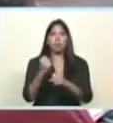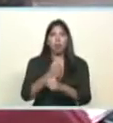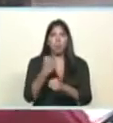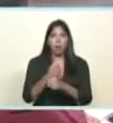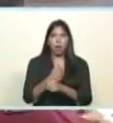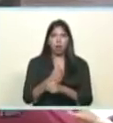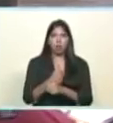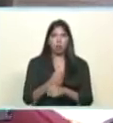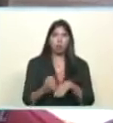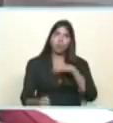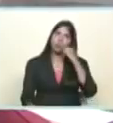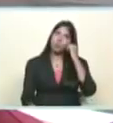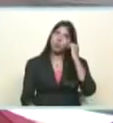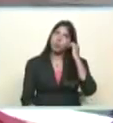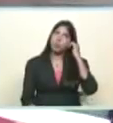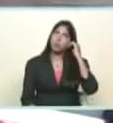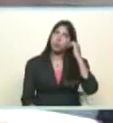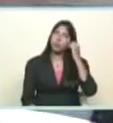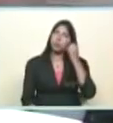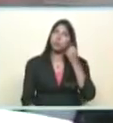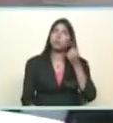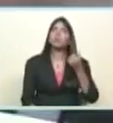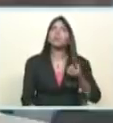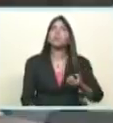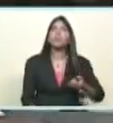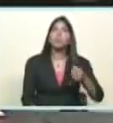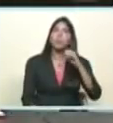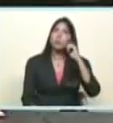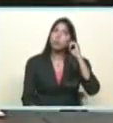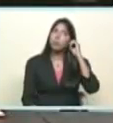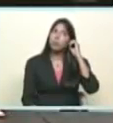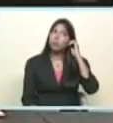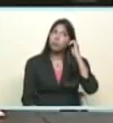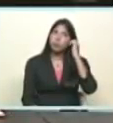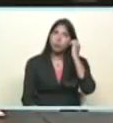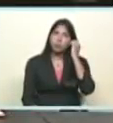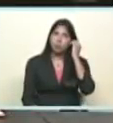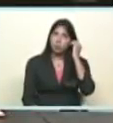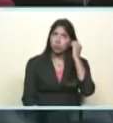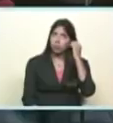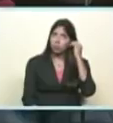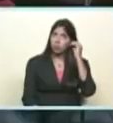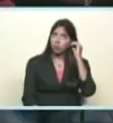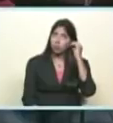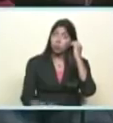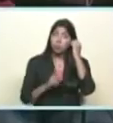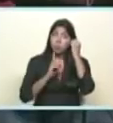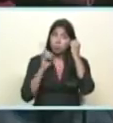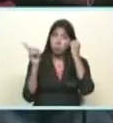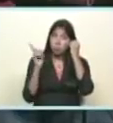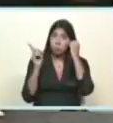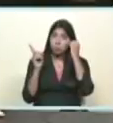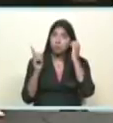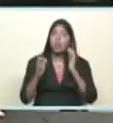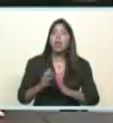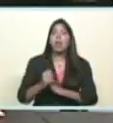querido camarada ministro del trabajo líder obrero intelectual orgánico de la clase obrera